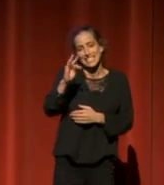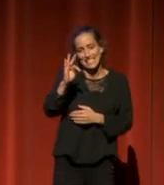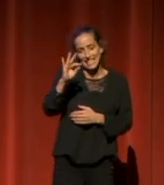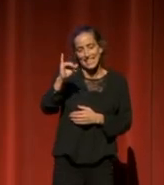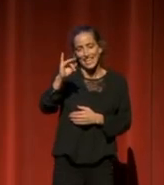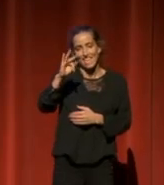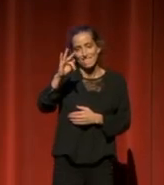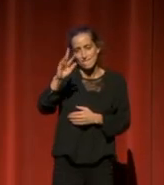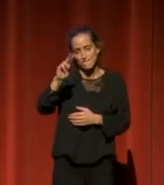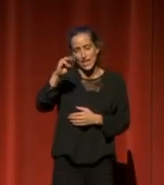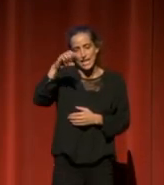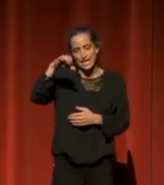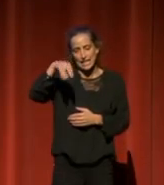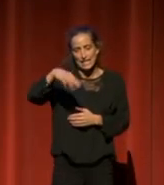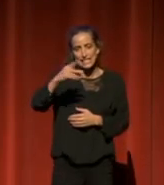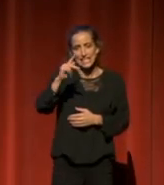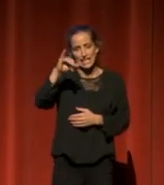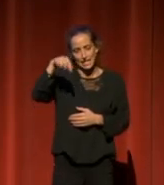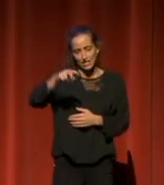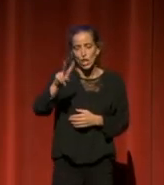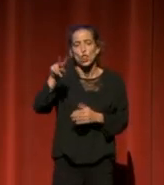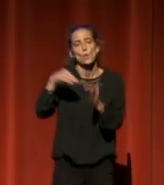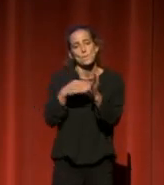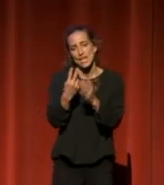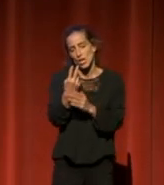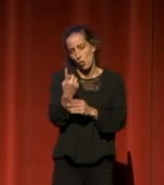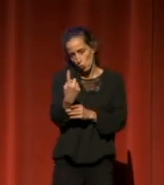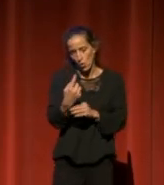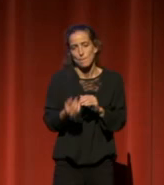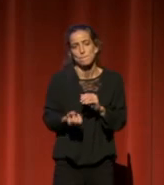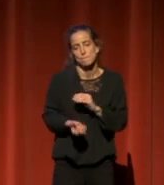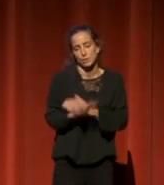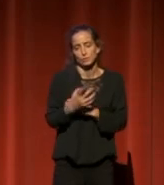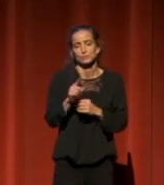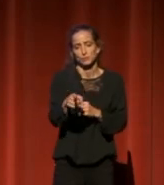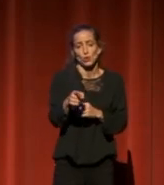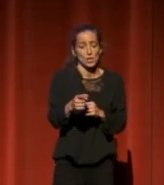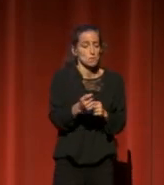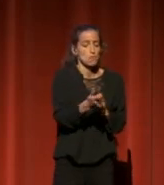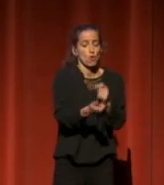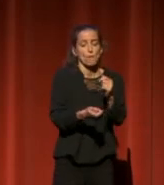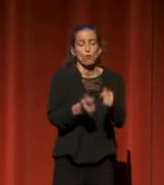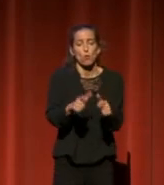En 2001 se desarrollan distintas plataformas que ofrecen esta tecnología.